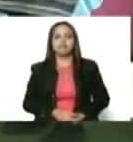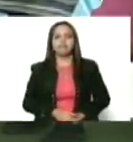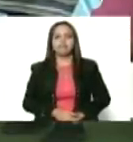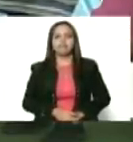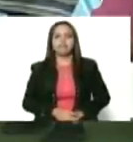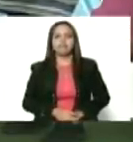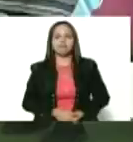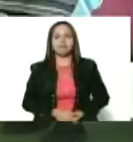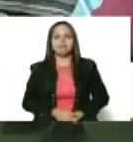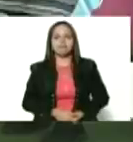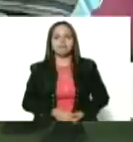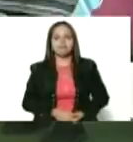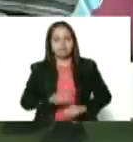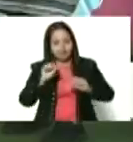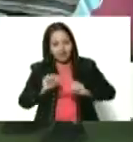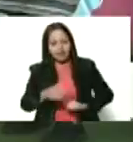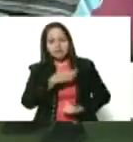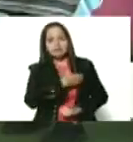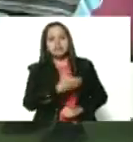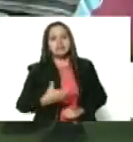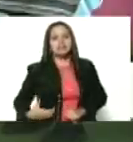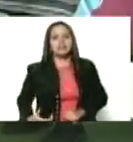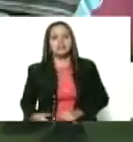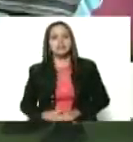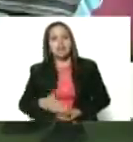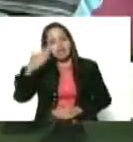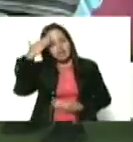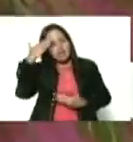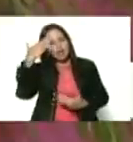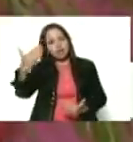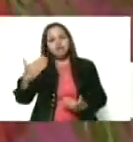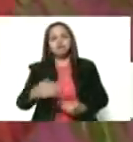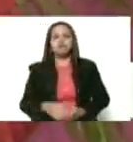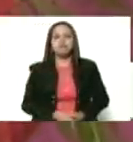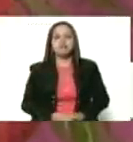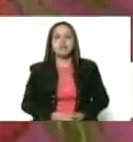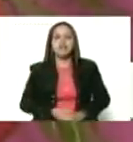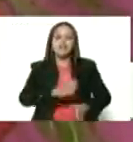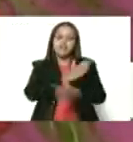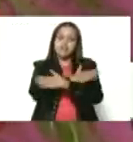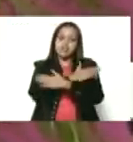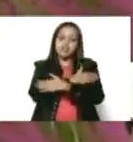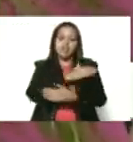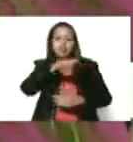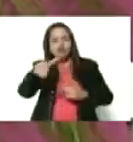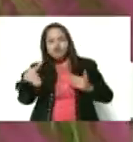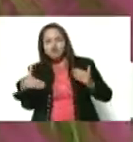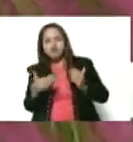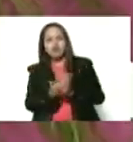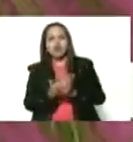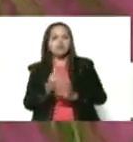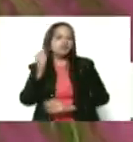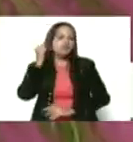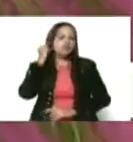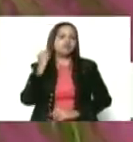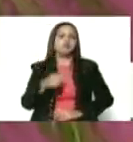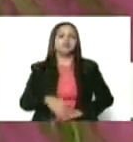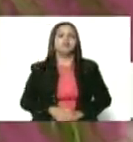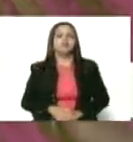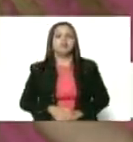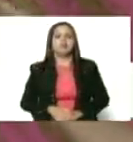Sí, bueno, presidente, primero saludarlo y también felicitar a todas las mujeres